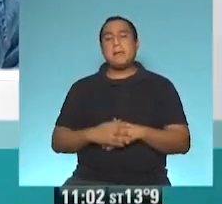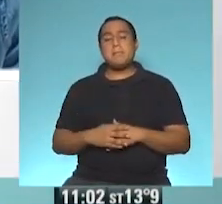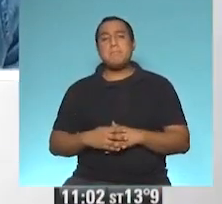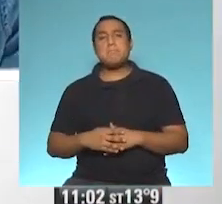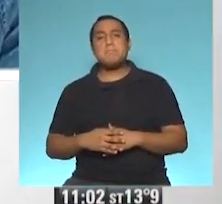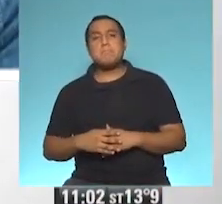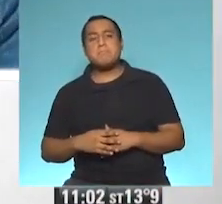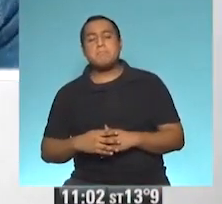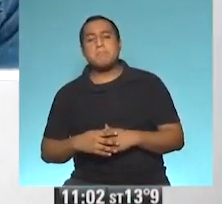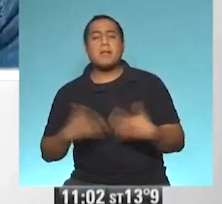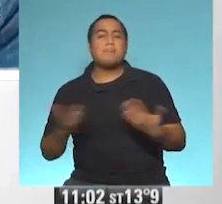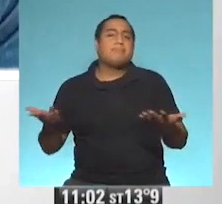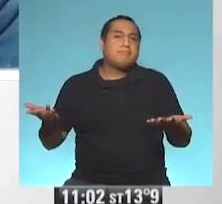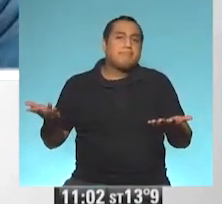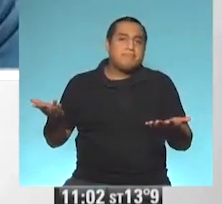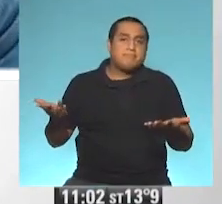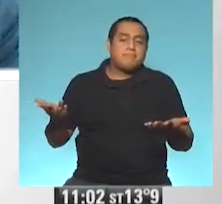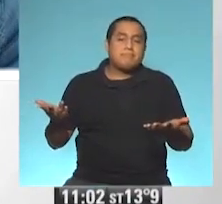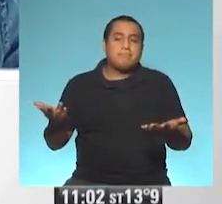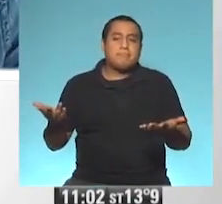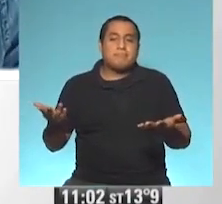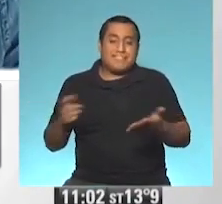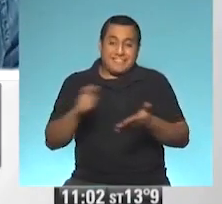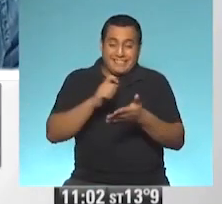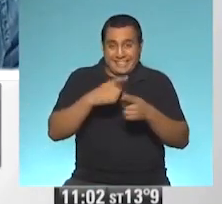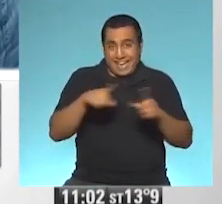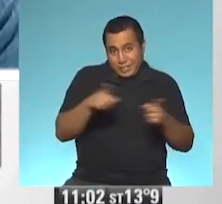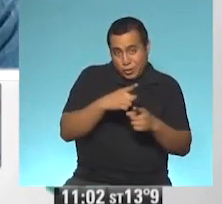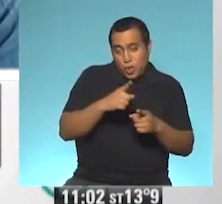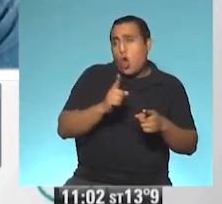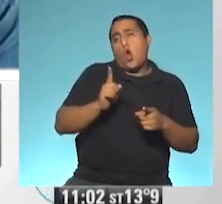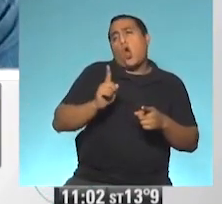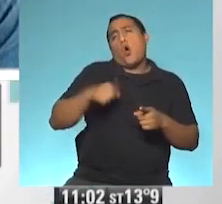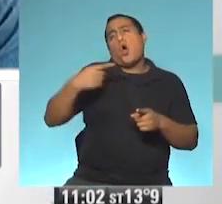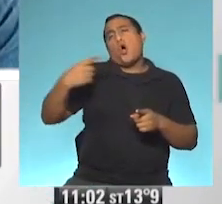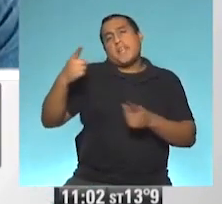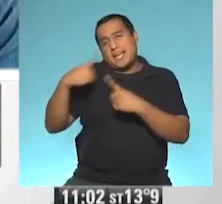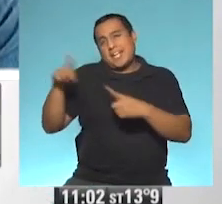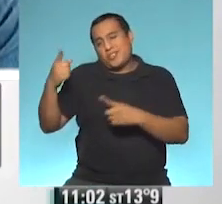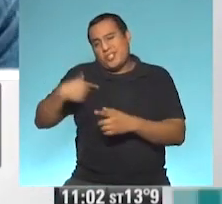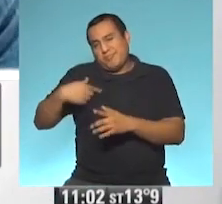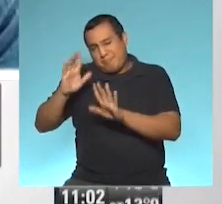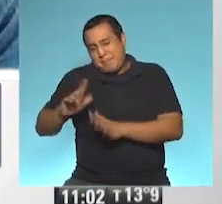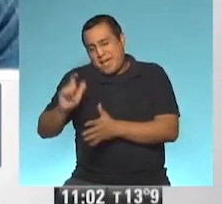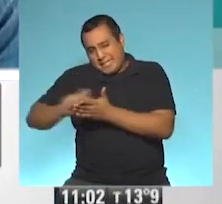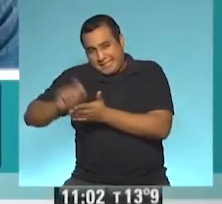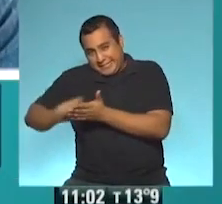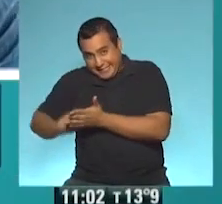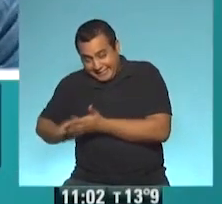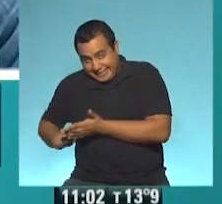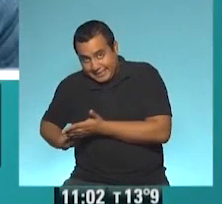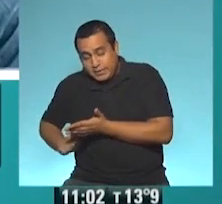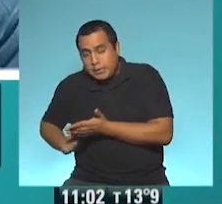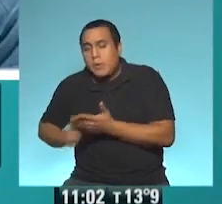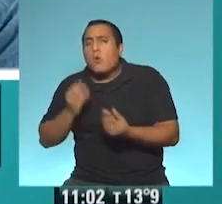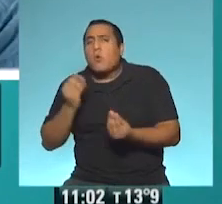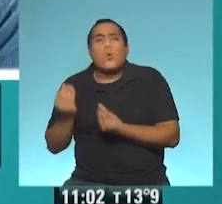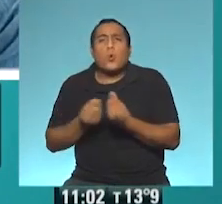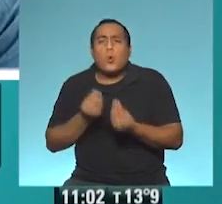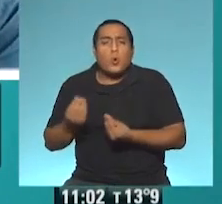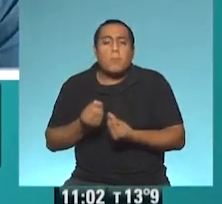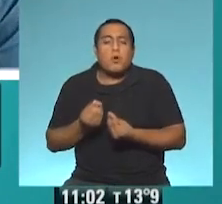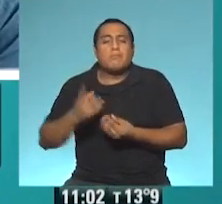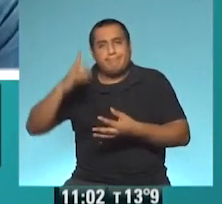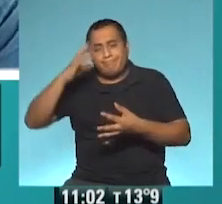básicamente esta y las demás canciones también que creo surgen un poco de esta conexión o complicidad